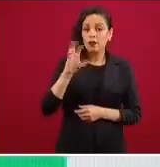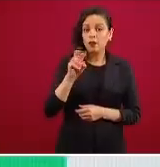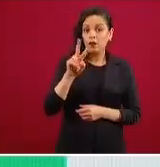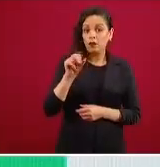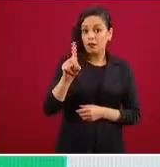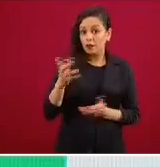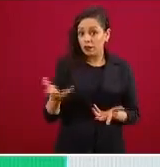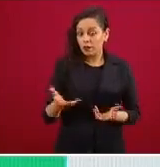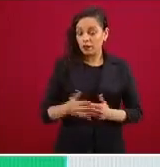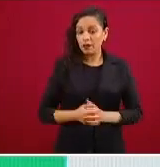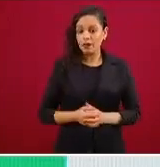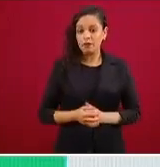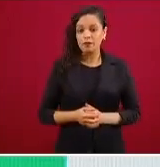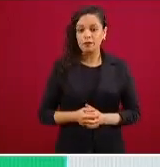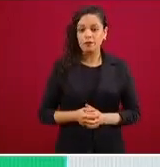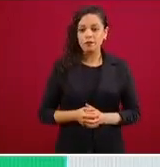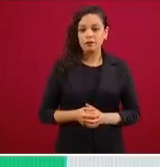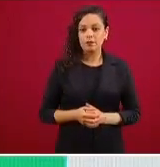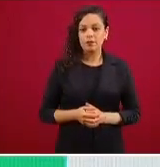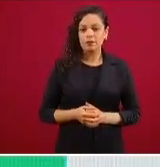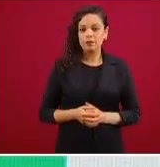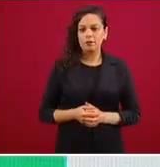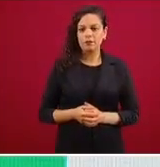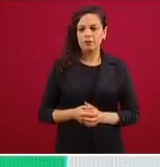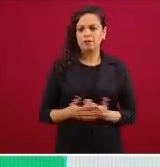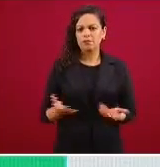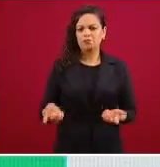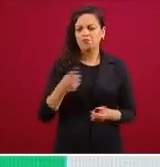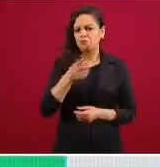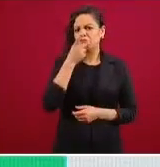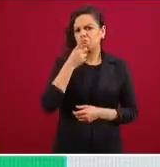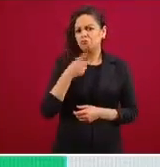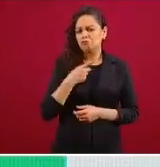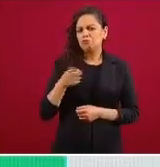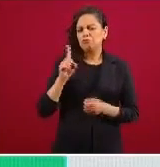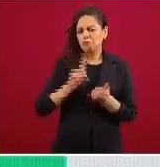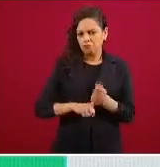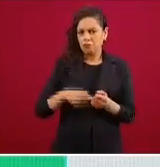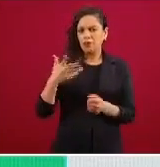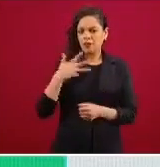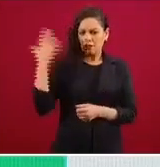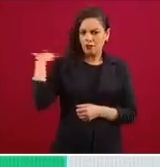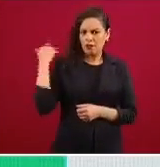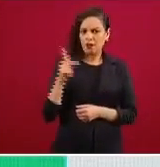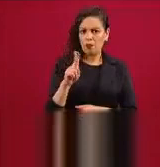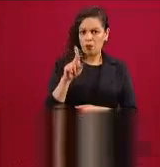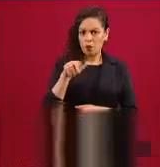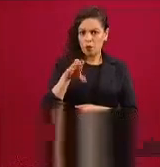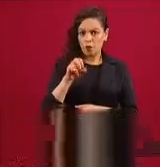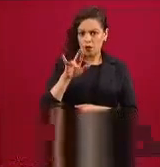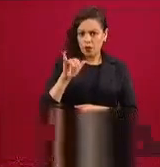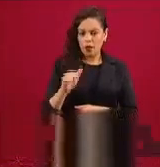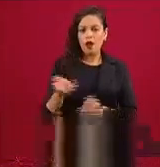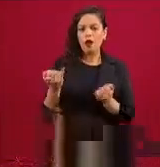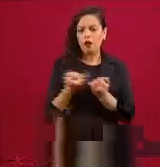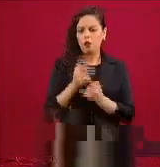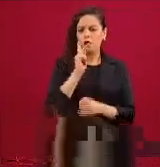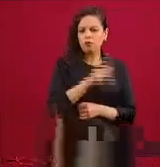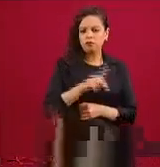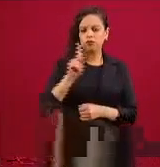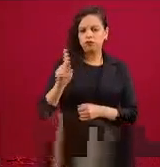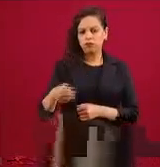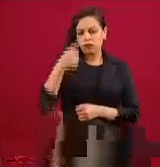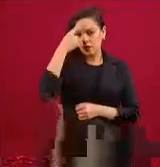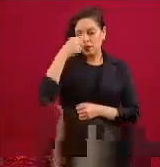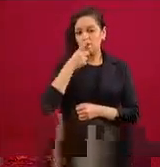eso me dijeron que tenía pulmonía pulmonía es un nombre popularmente utilizado para neumonía neumonía es el